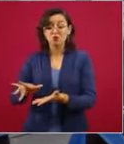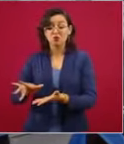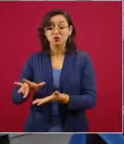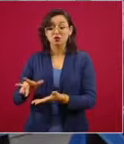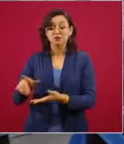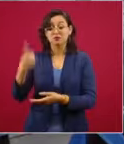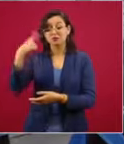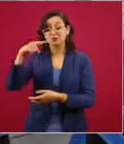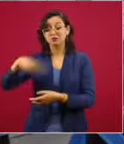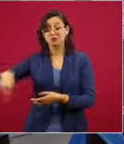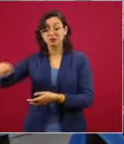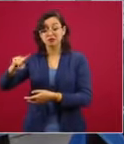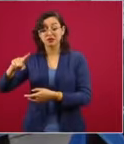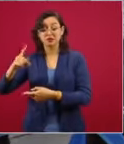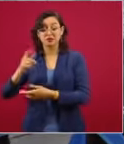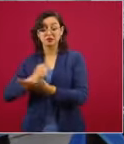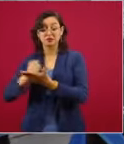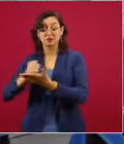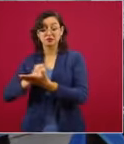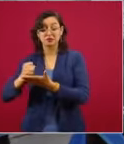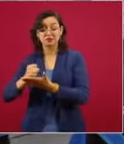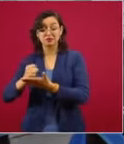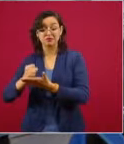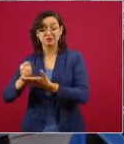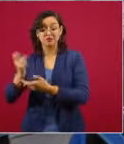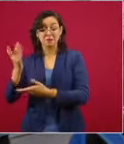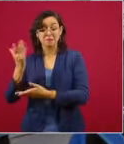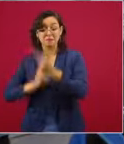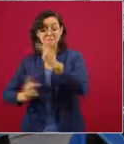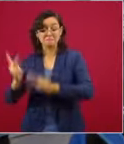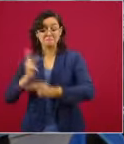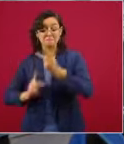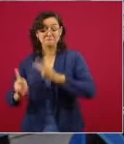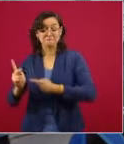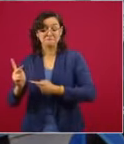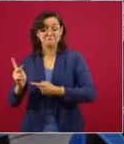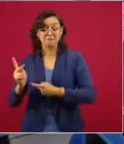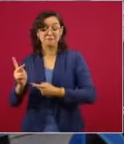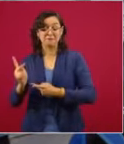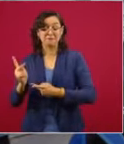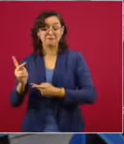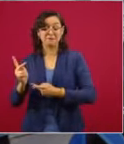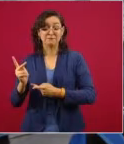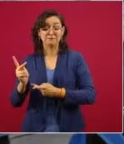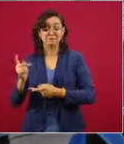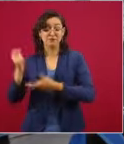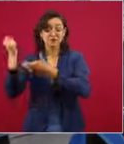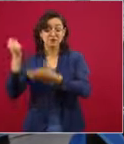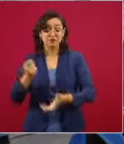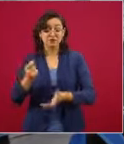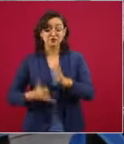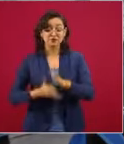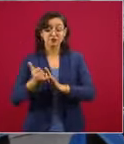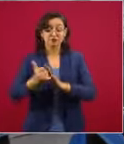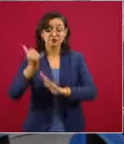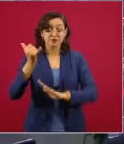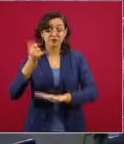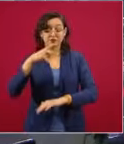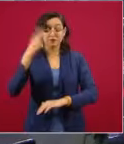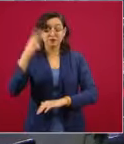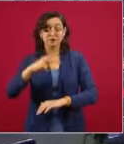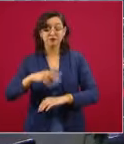estos constructores con estos créditos para que se invierta en infraestructura en el país?